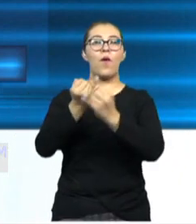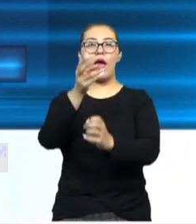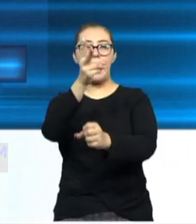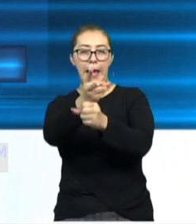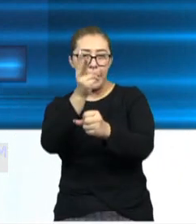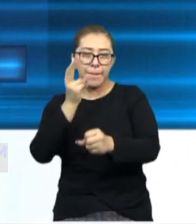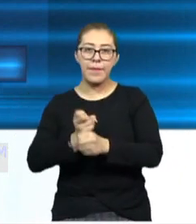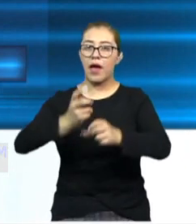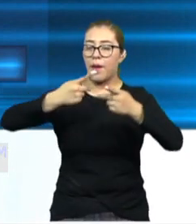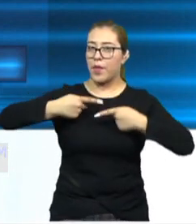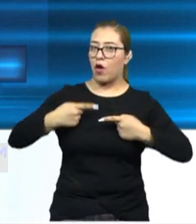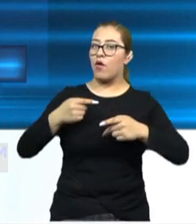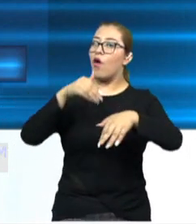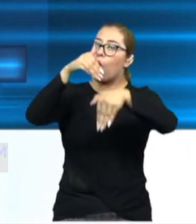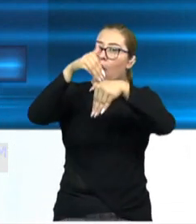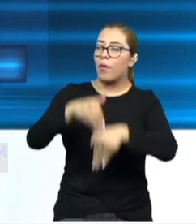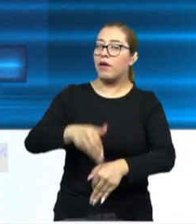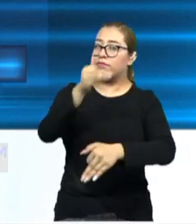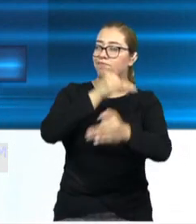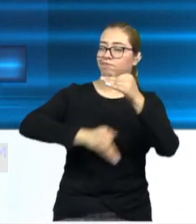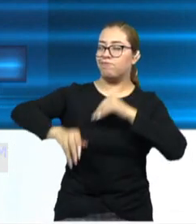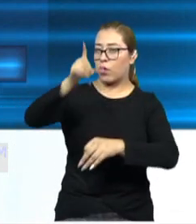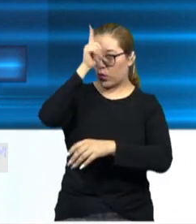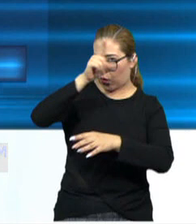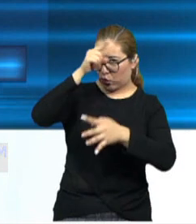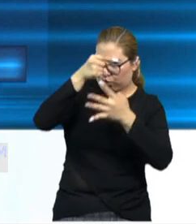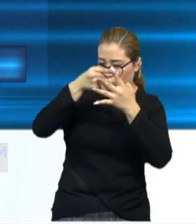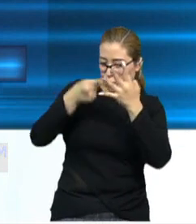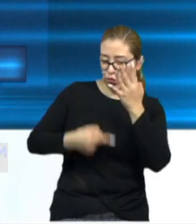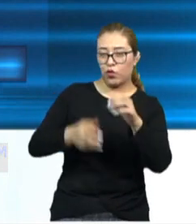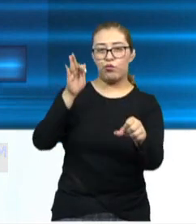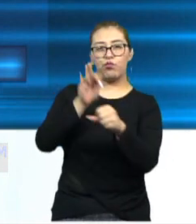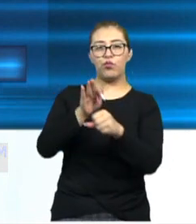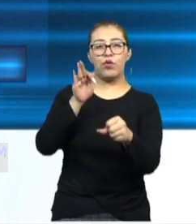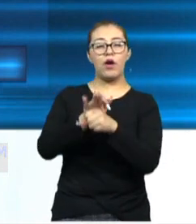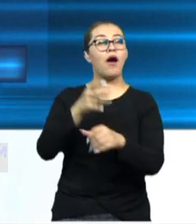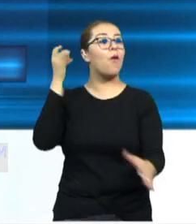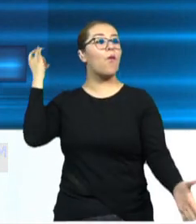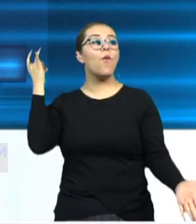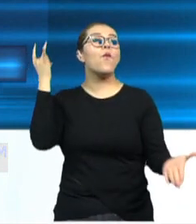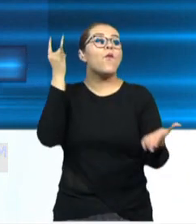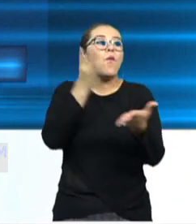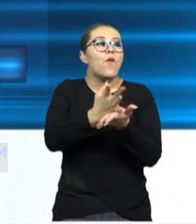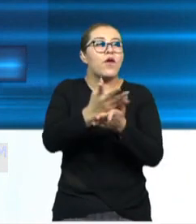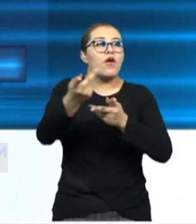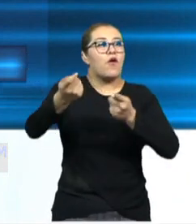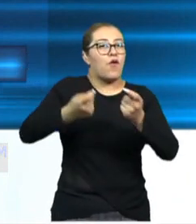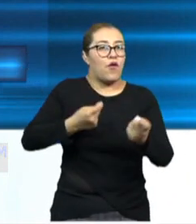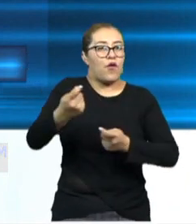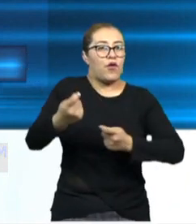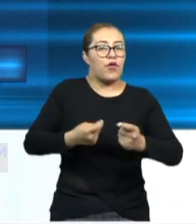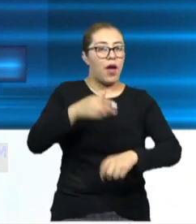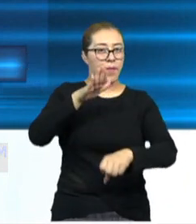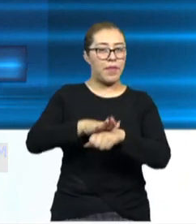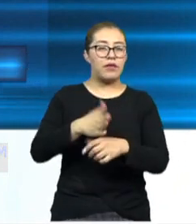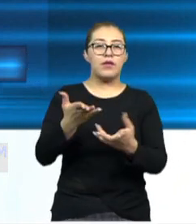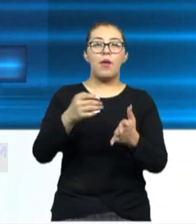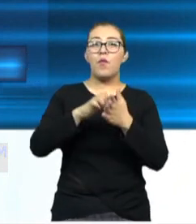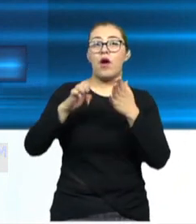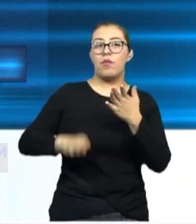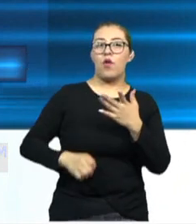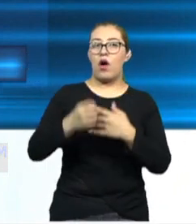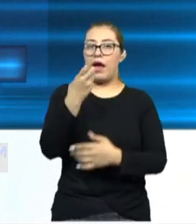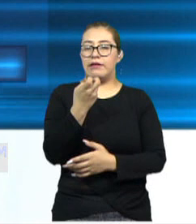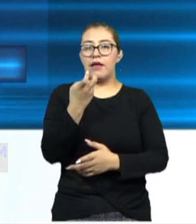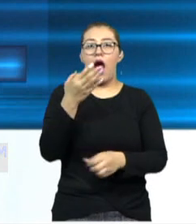población a que siga todas las medidas preventivas porque es la única forma de contener y como decimos coloquialmente, pues no hay